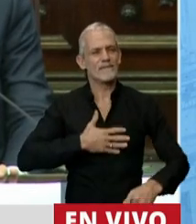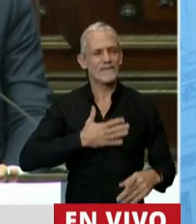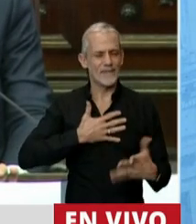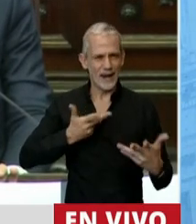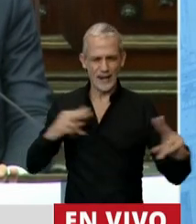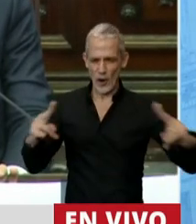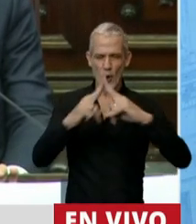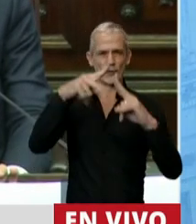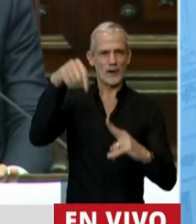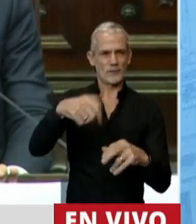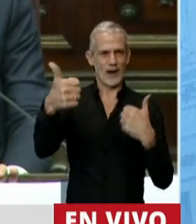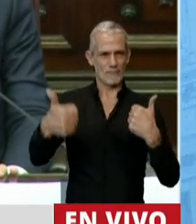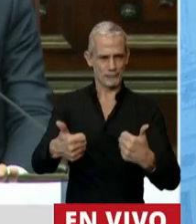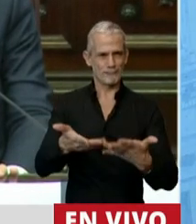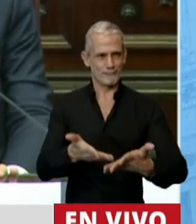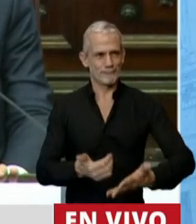y encontrarnos acá.